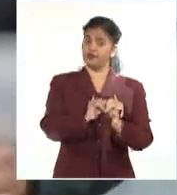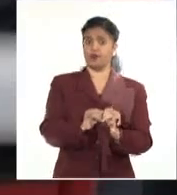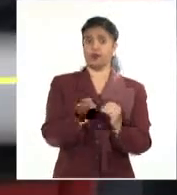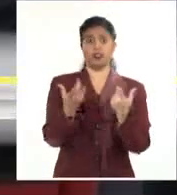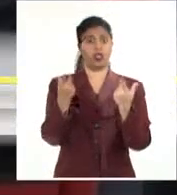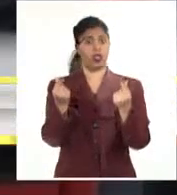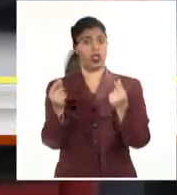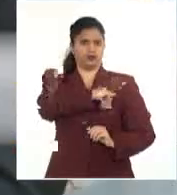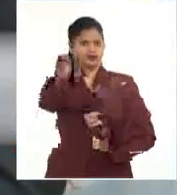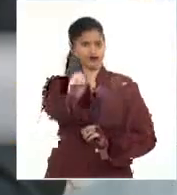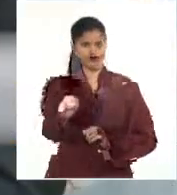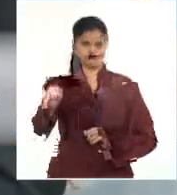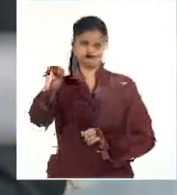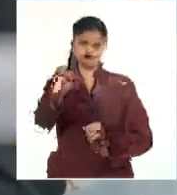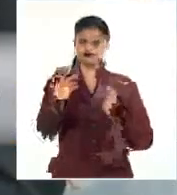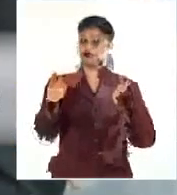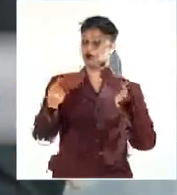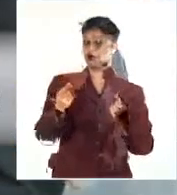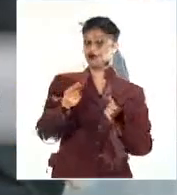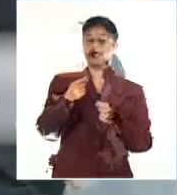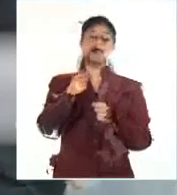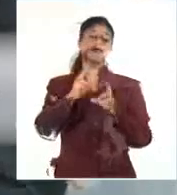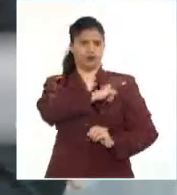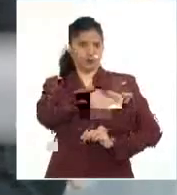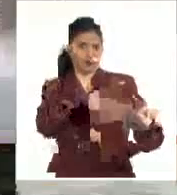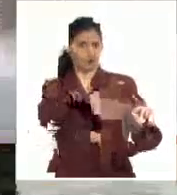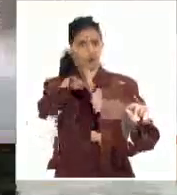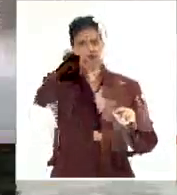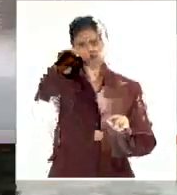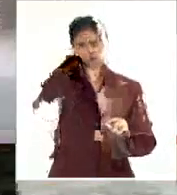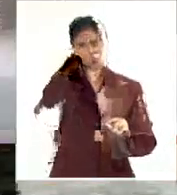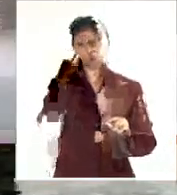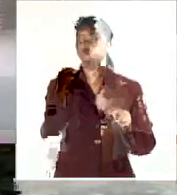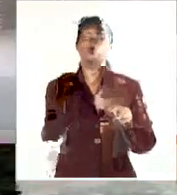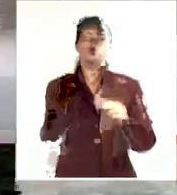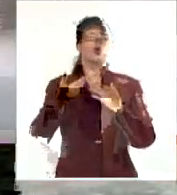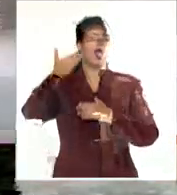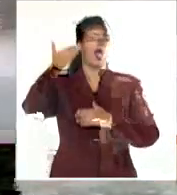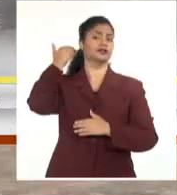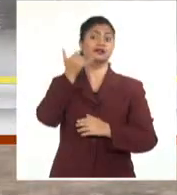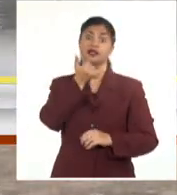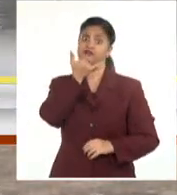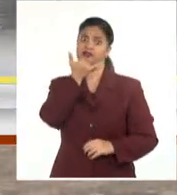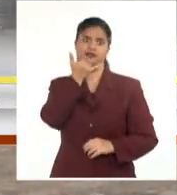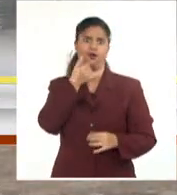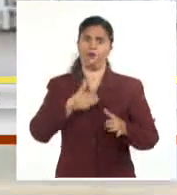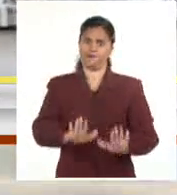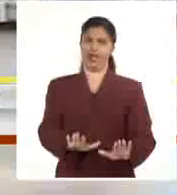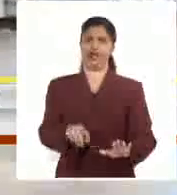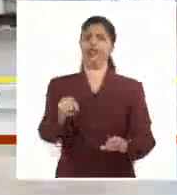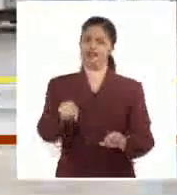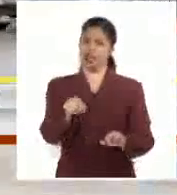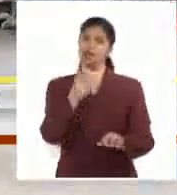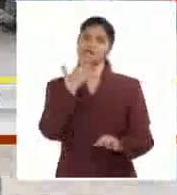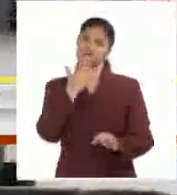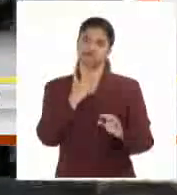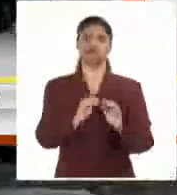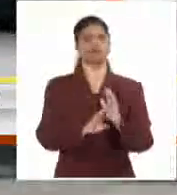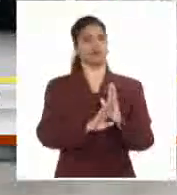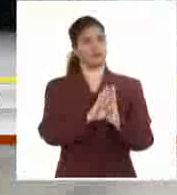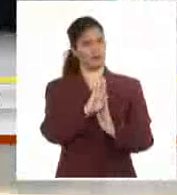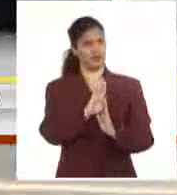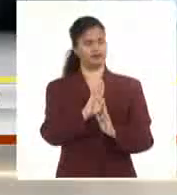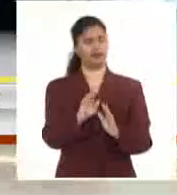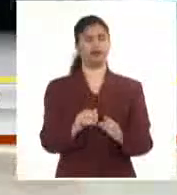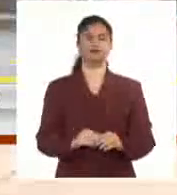indica que la economía nicaragüense ha logrado superar este año las fluctuaciones cíclicas y se ubica en una senda de crecimiento sostenido manteniendo su